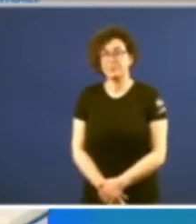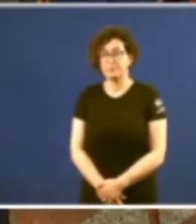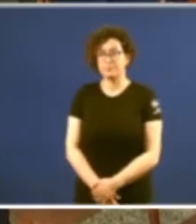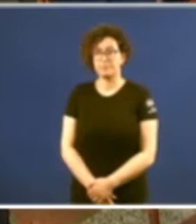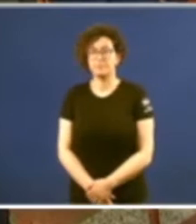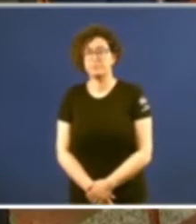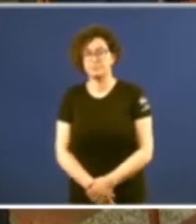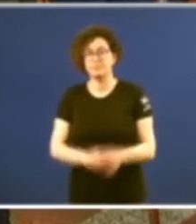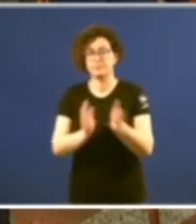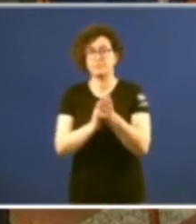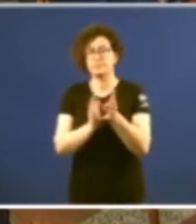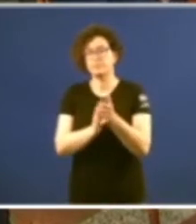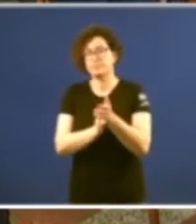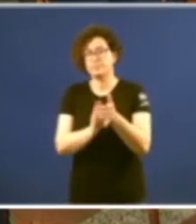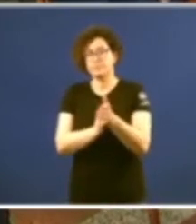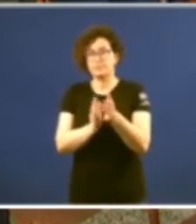chs